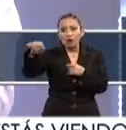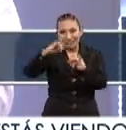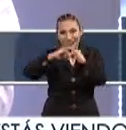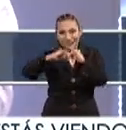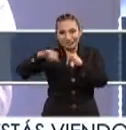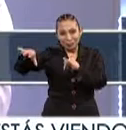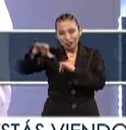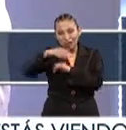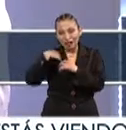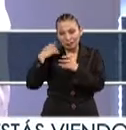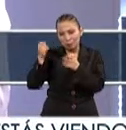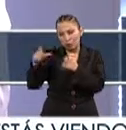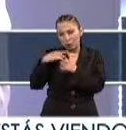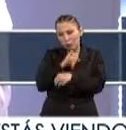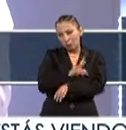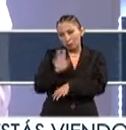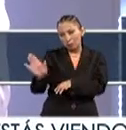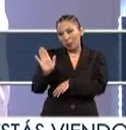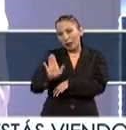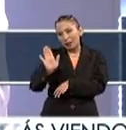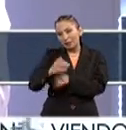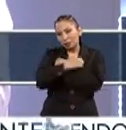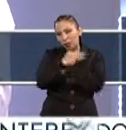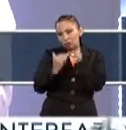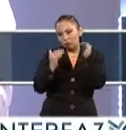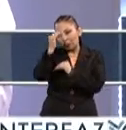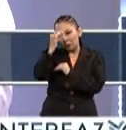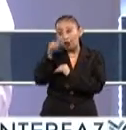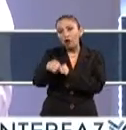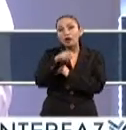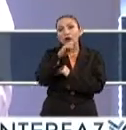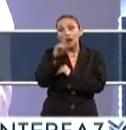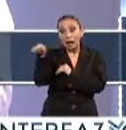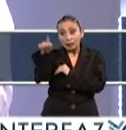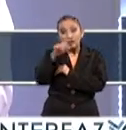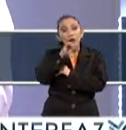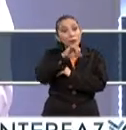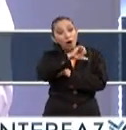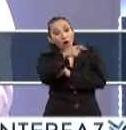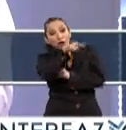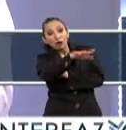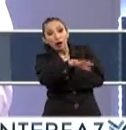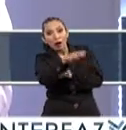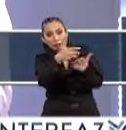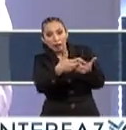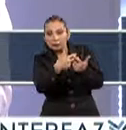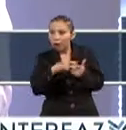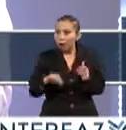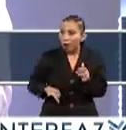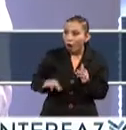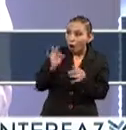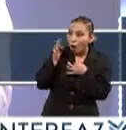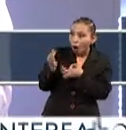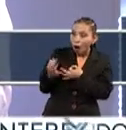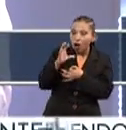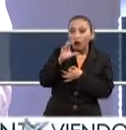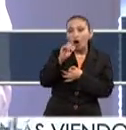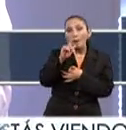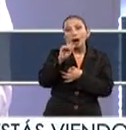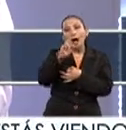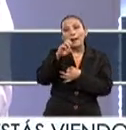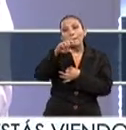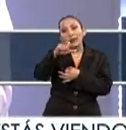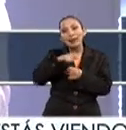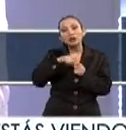instituciones hermanas de educación, pero no solamente por ellas, también el sector empresarial, la Coparmeds,